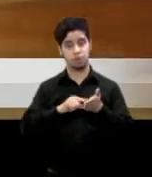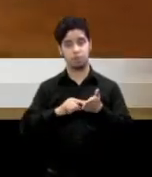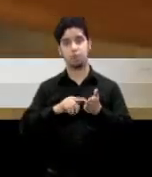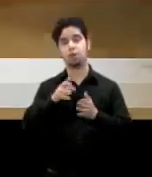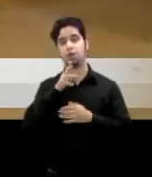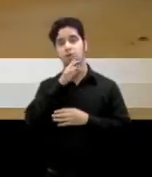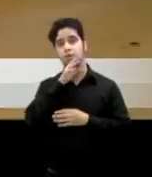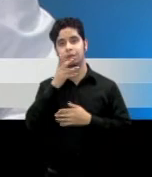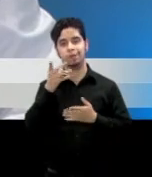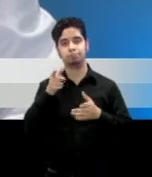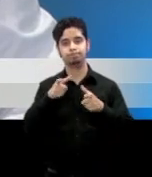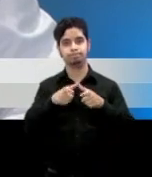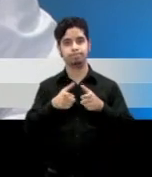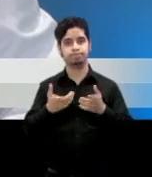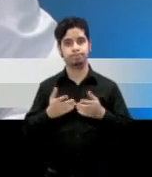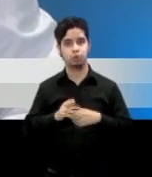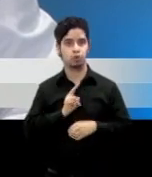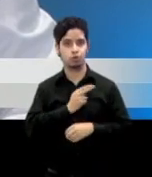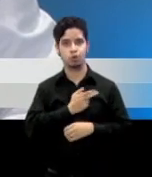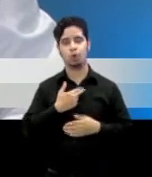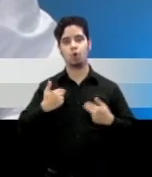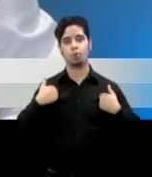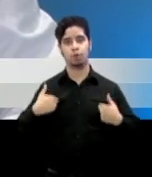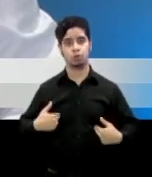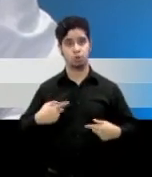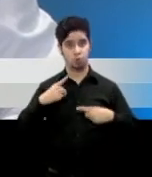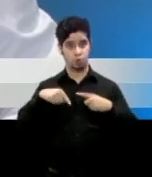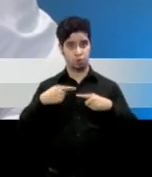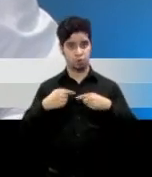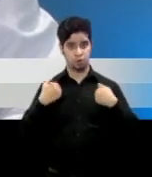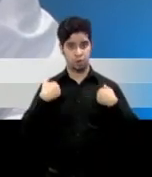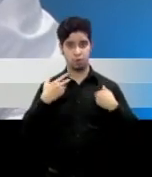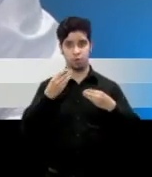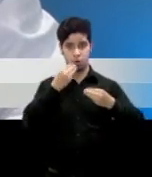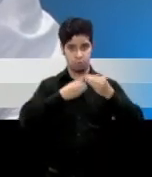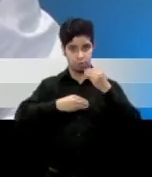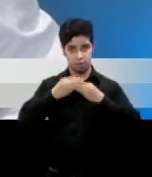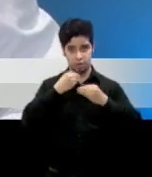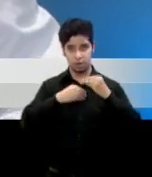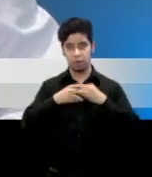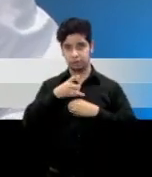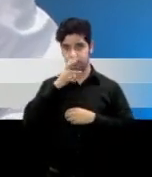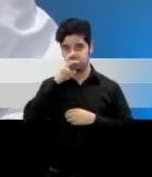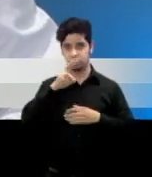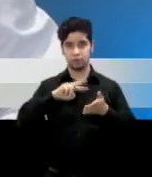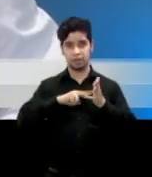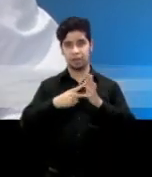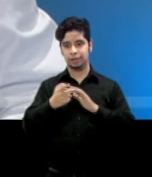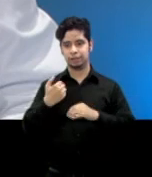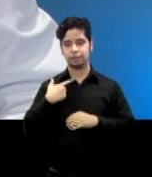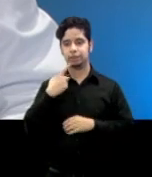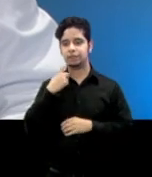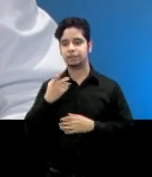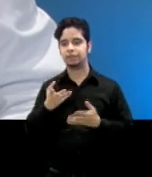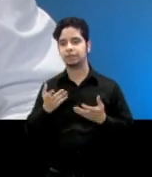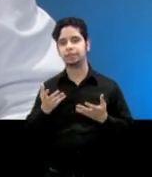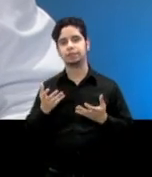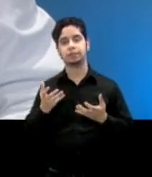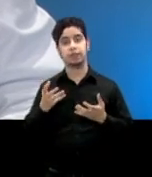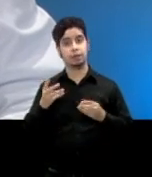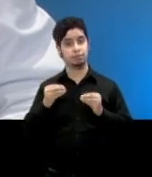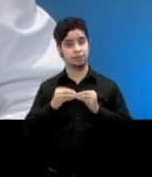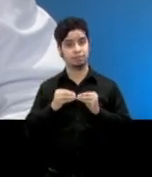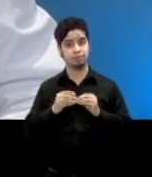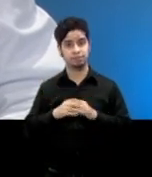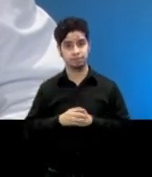porciones somos humanos y cuando llevamos un régimen de alimentación muy estricto la tentación de salirnos de la dieta es mayor